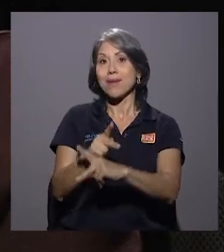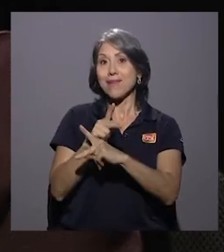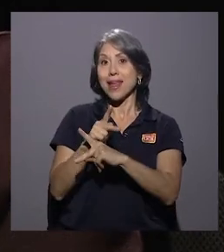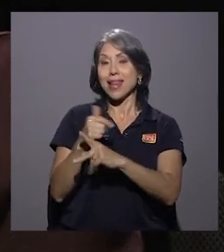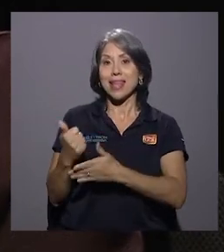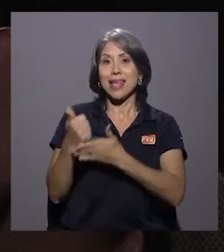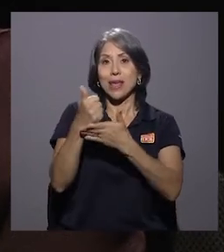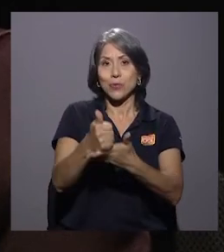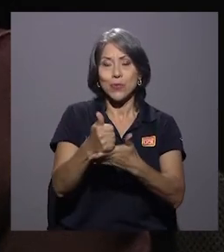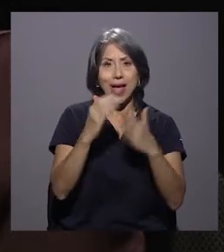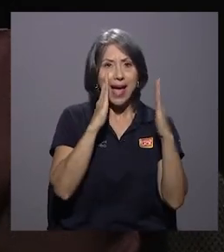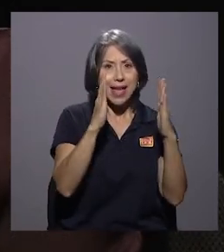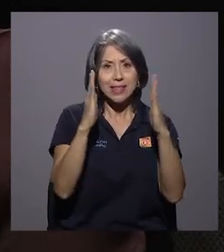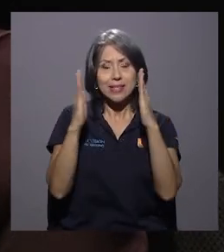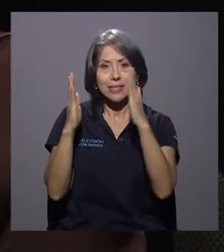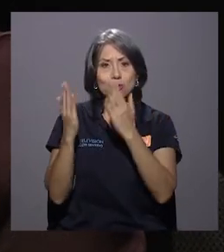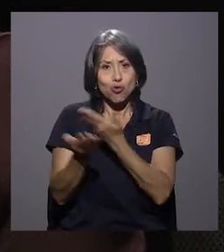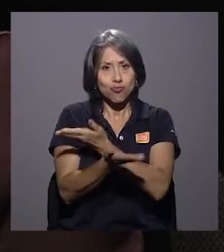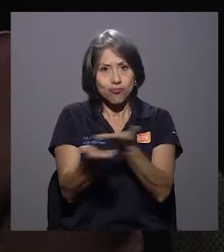atención, ¿verdad?